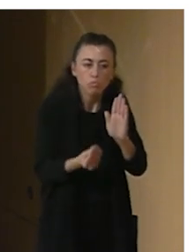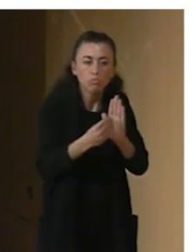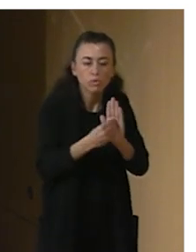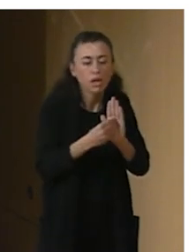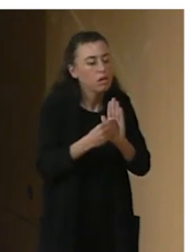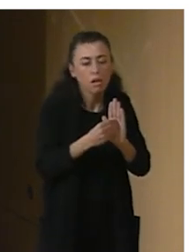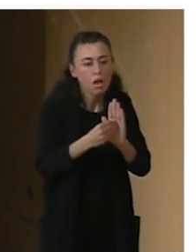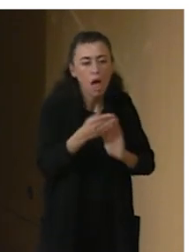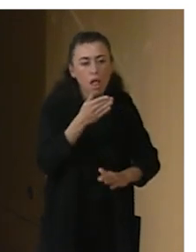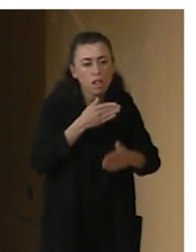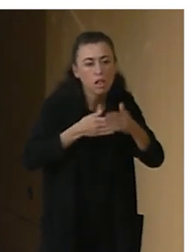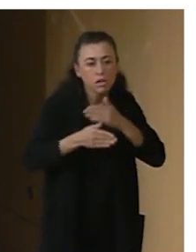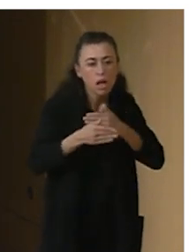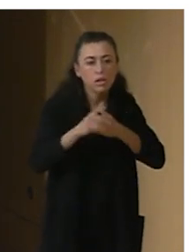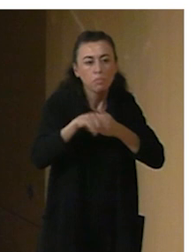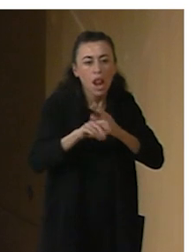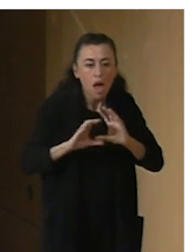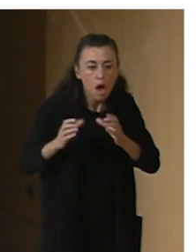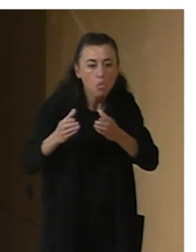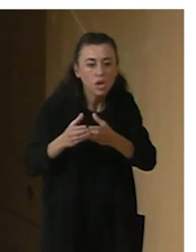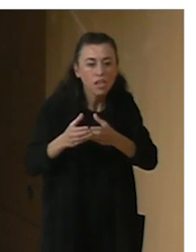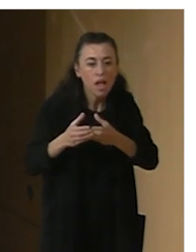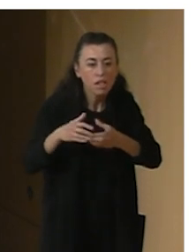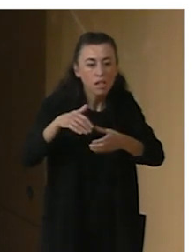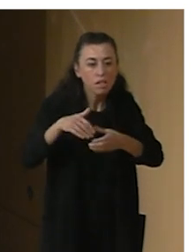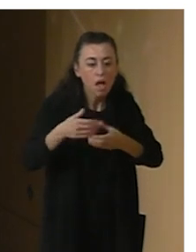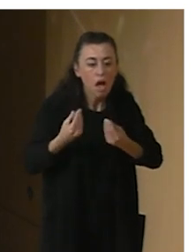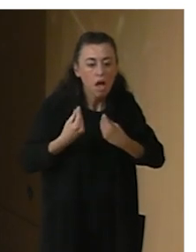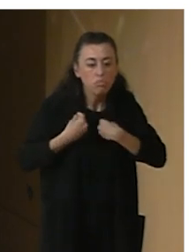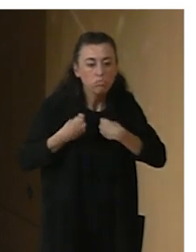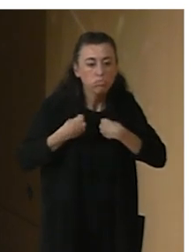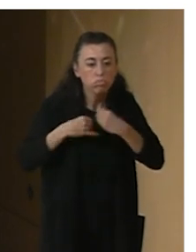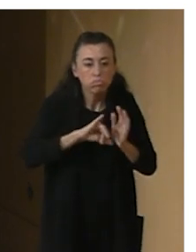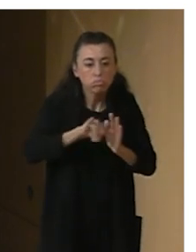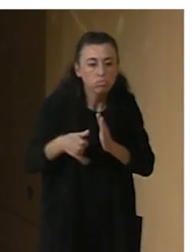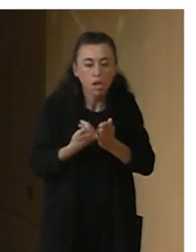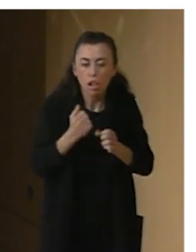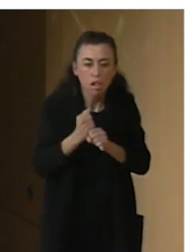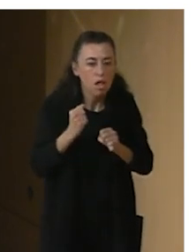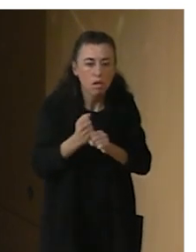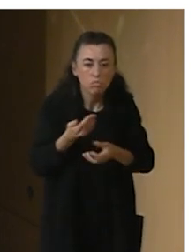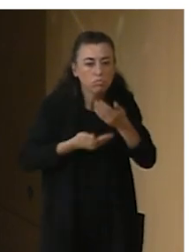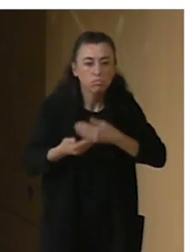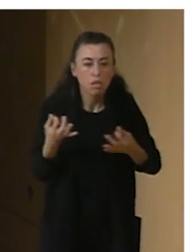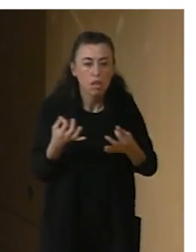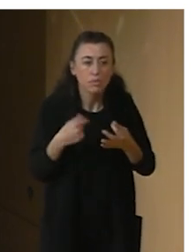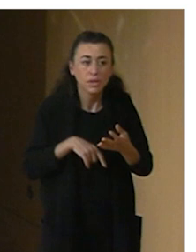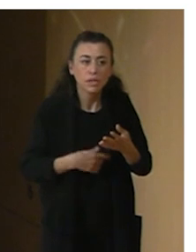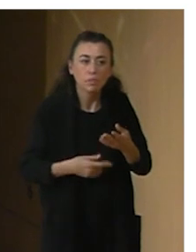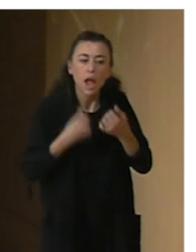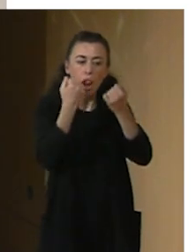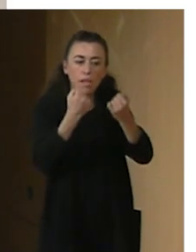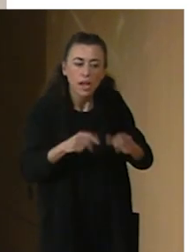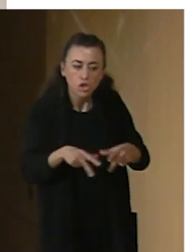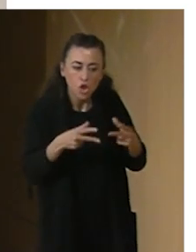el trabajo con la comunidad a la que pertenecen. Tienen un trabajo profundísimo con entidades